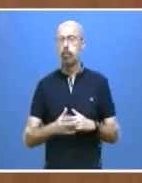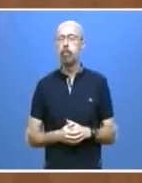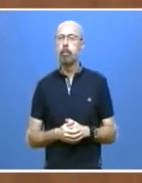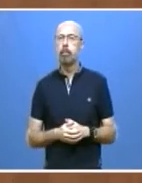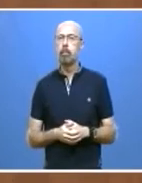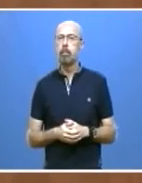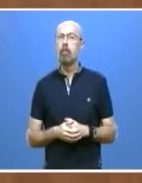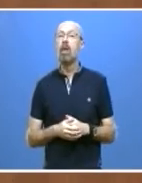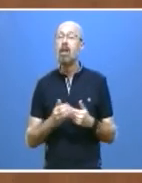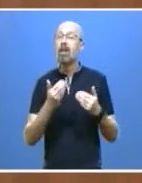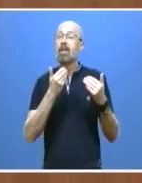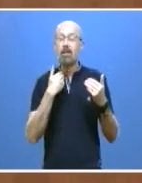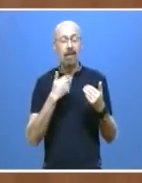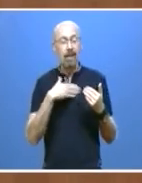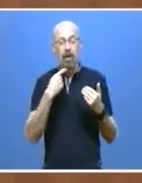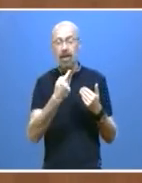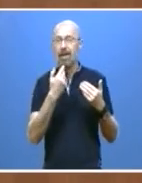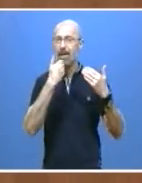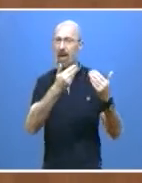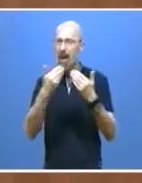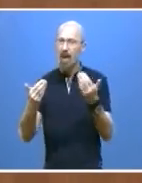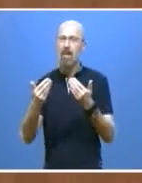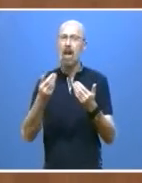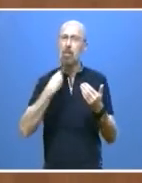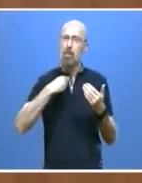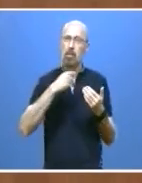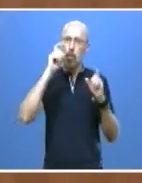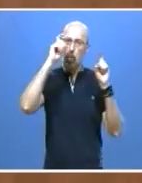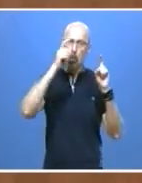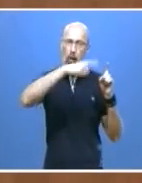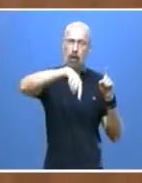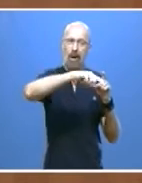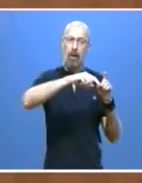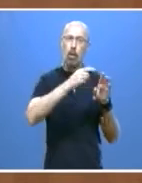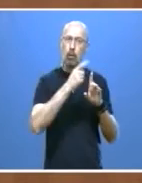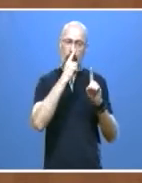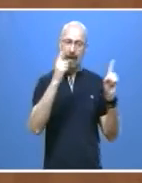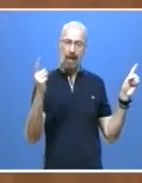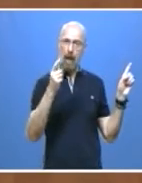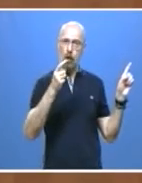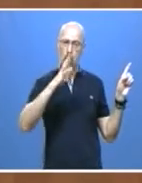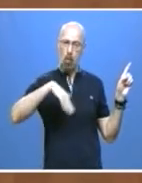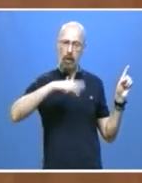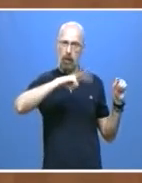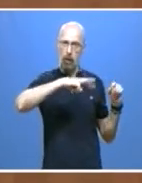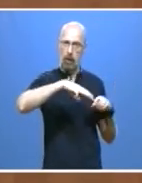todos los miembros de la comunidad educativa en el último trimestre del curso. Profesorado, alumnado, familias,